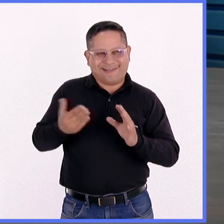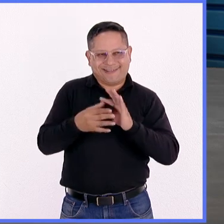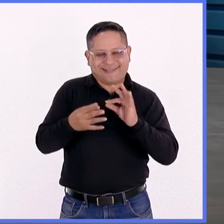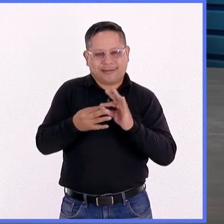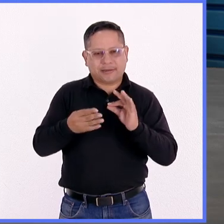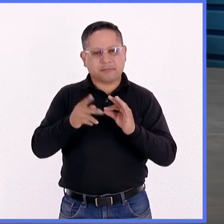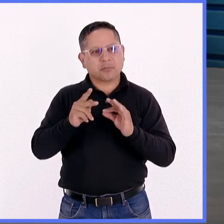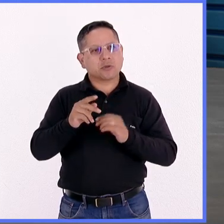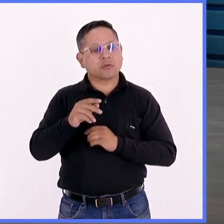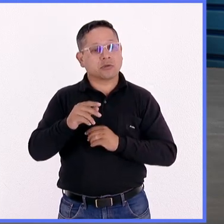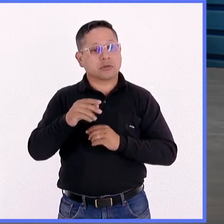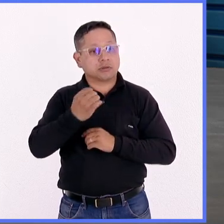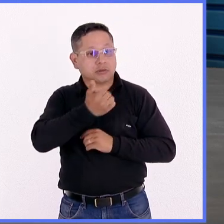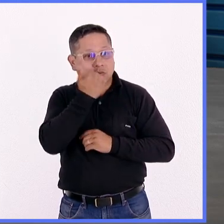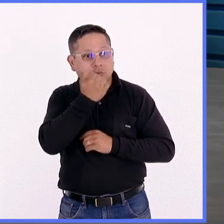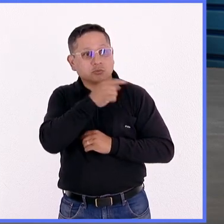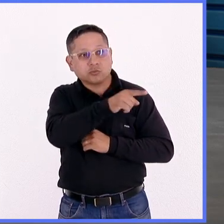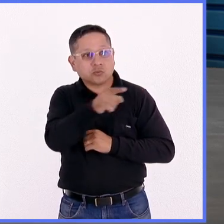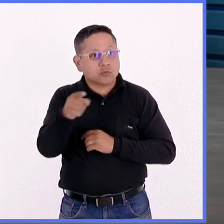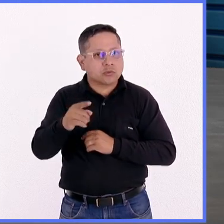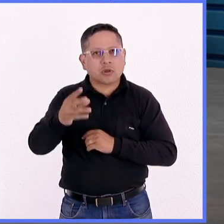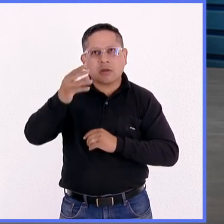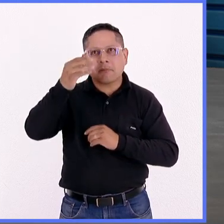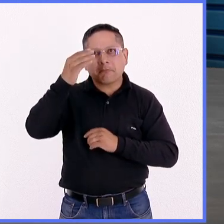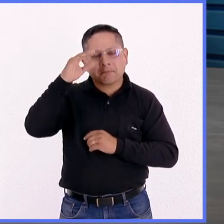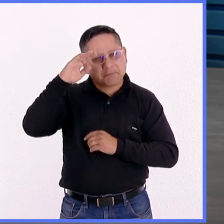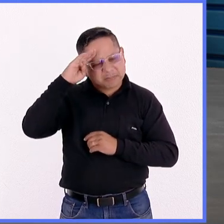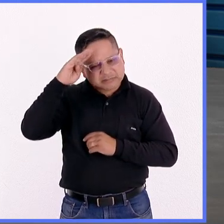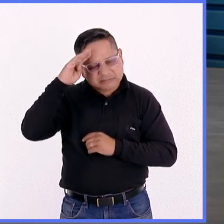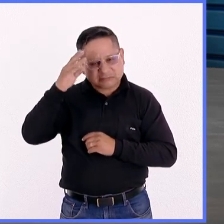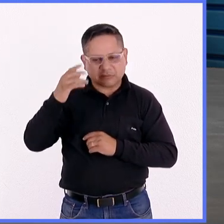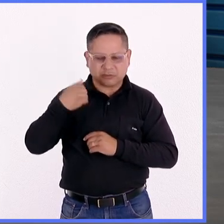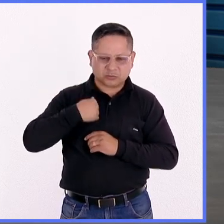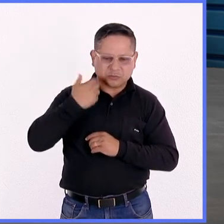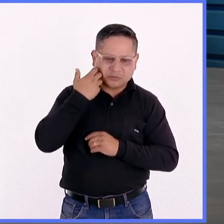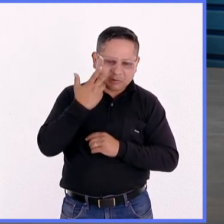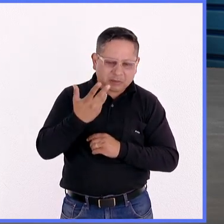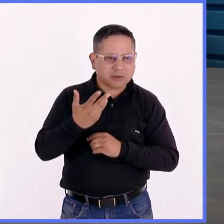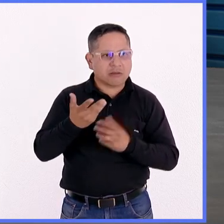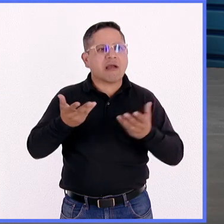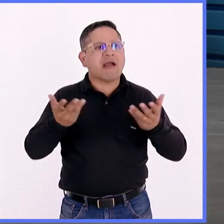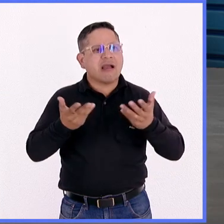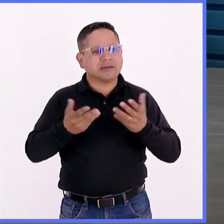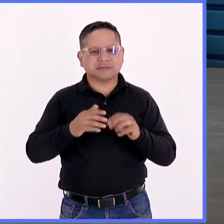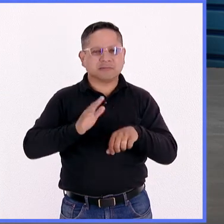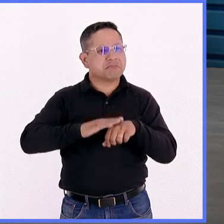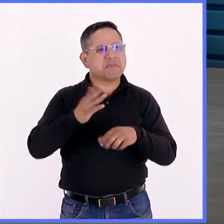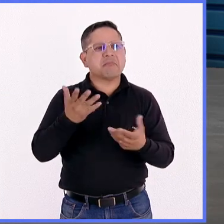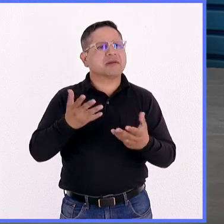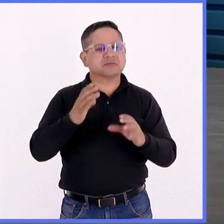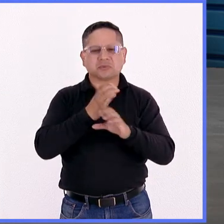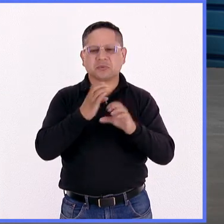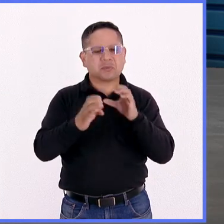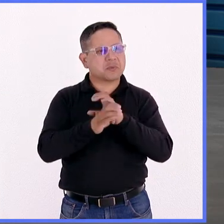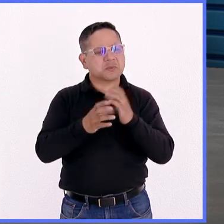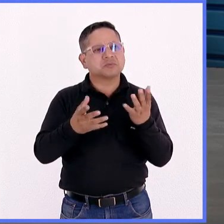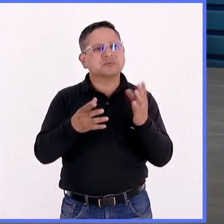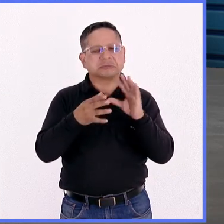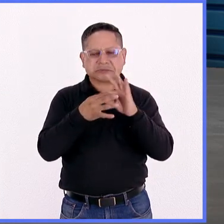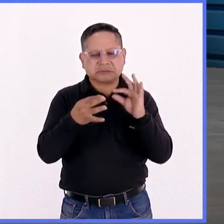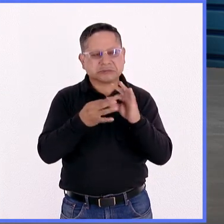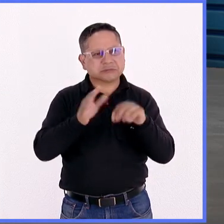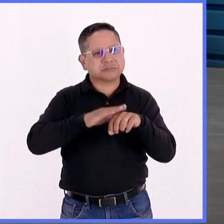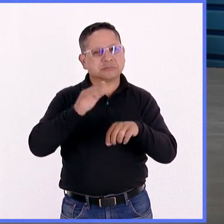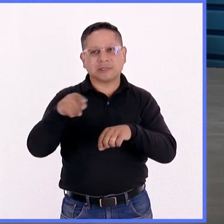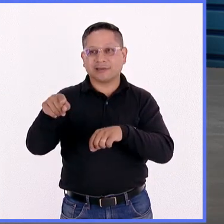lo que tienen que pensar los estudiantes para que puedan inscribirse, las fechas, los detalles básicos, el sitio está apareciendo en nuestra pantalla donde